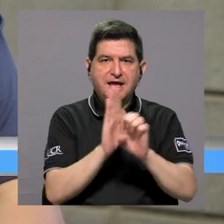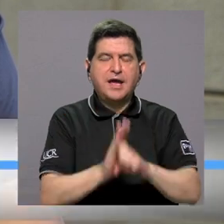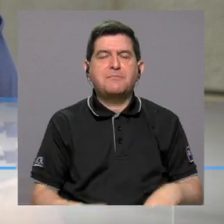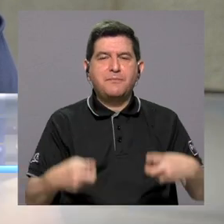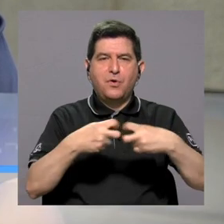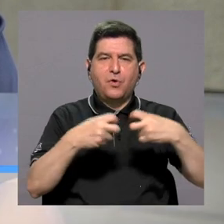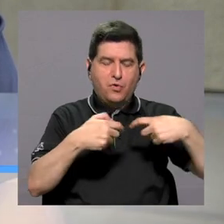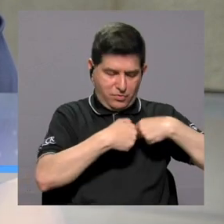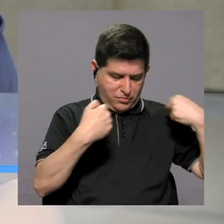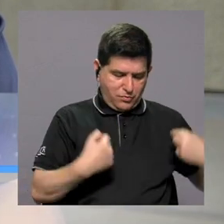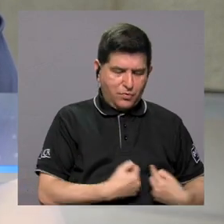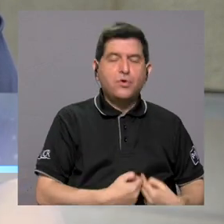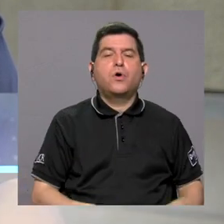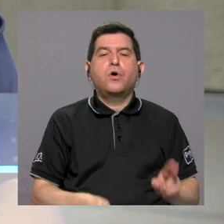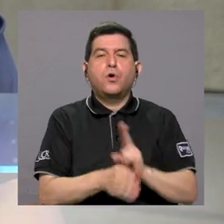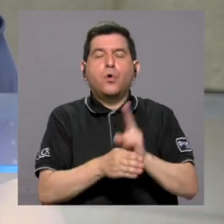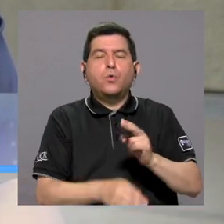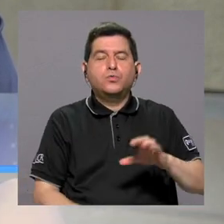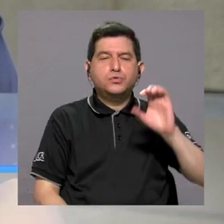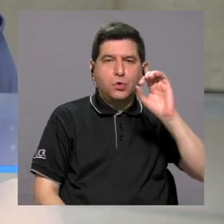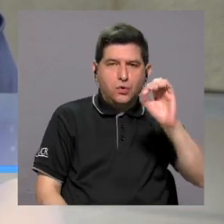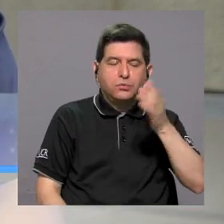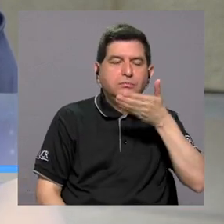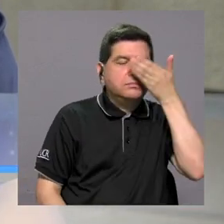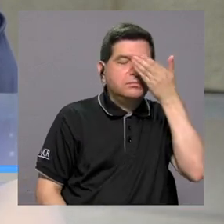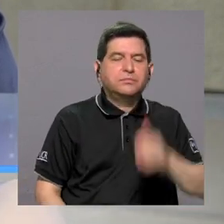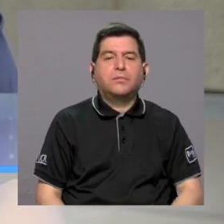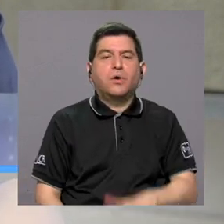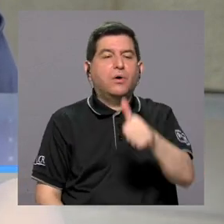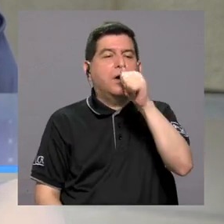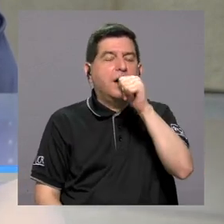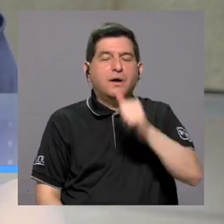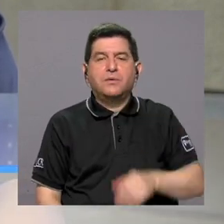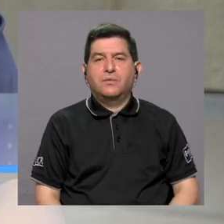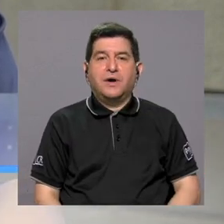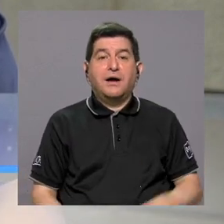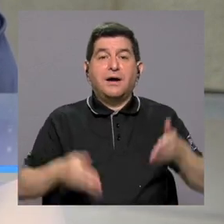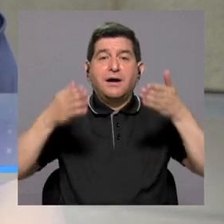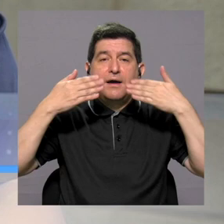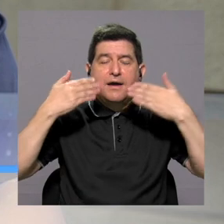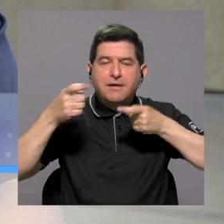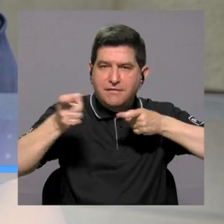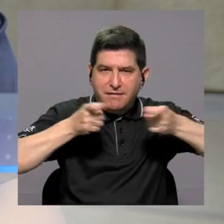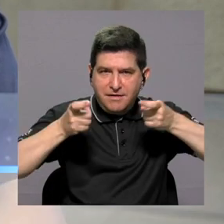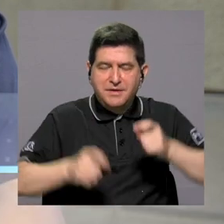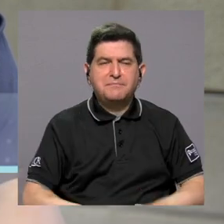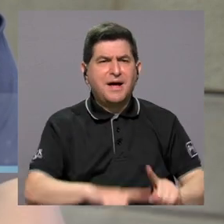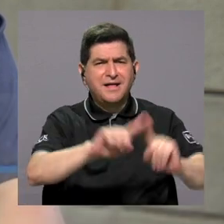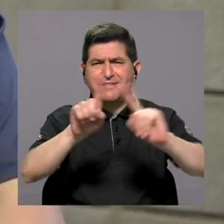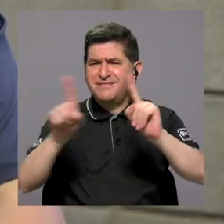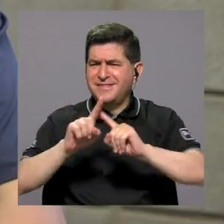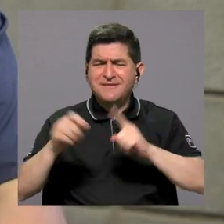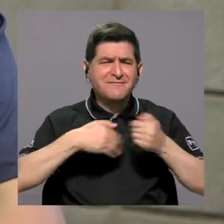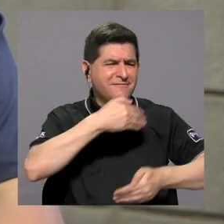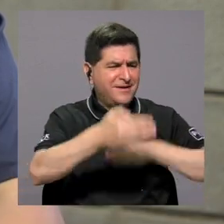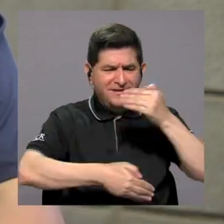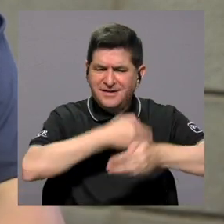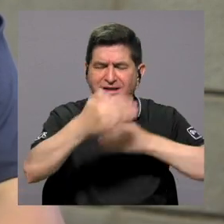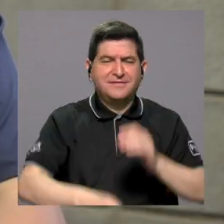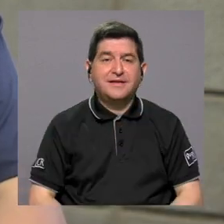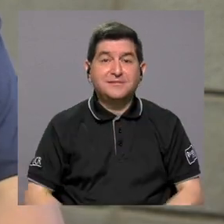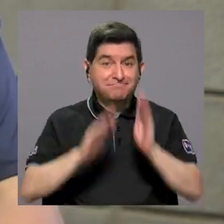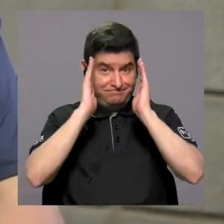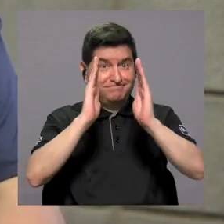electrocardiogramas, por ejemplo, consumo de oxígeno, por ejemplo, hidratación en clima controlado y diferentes otros procesos. Así es que